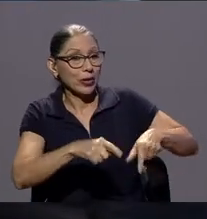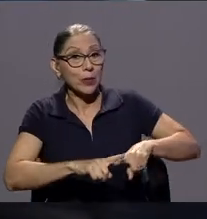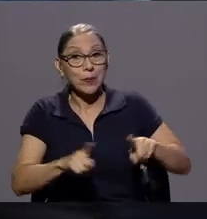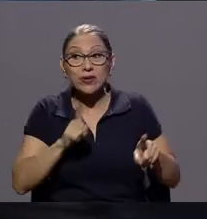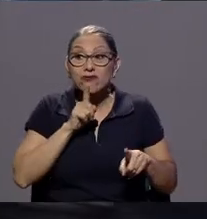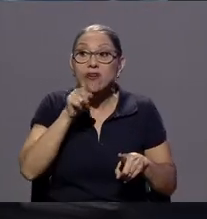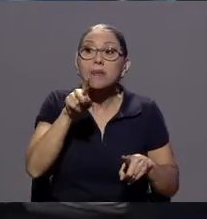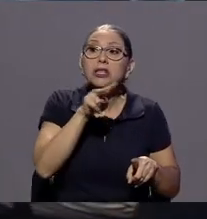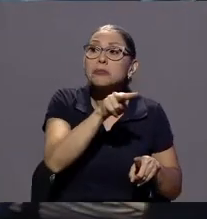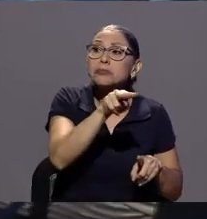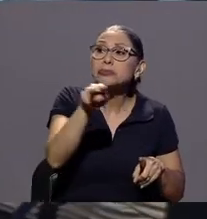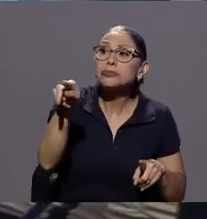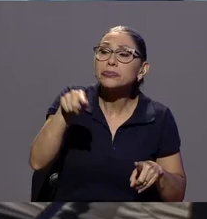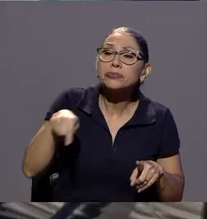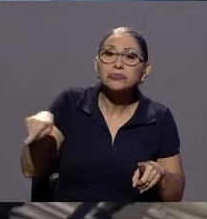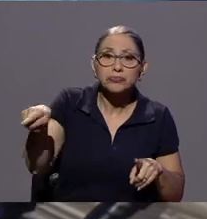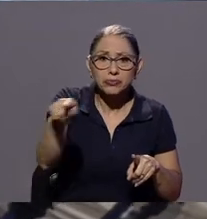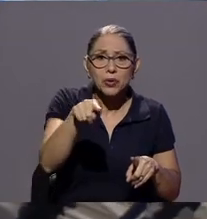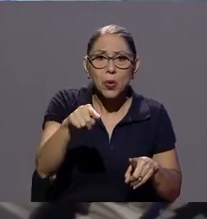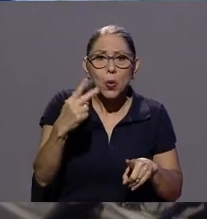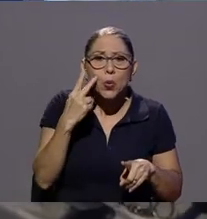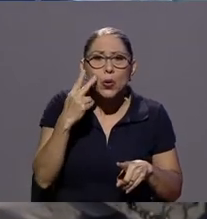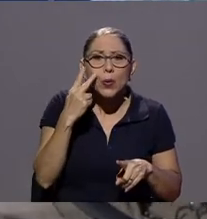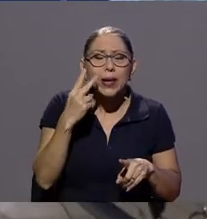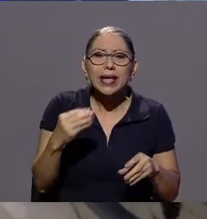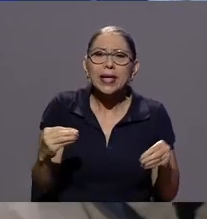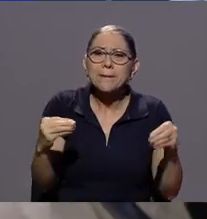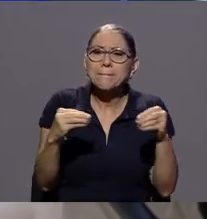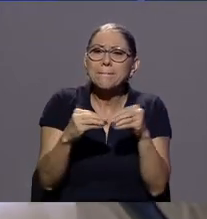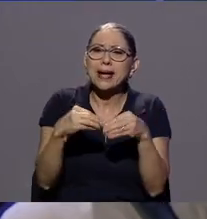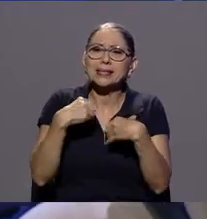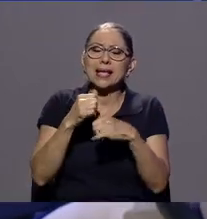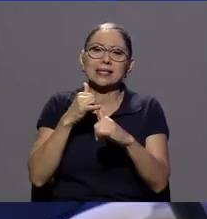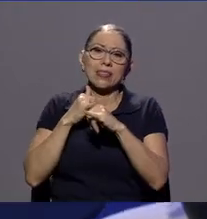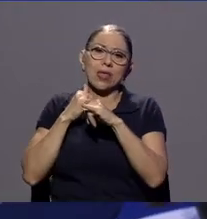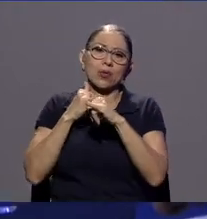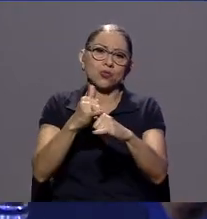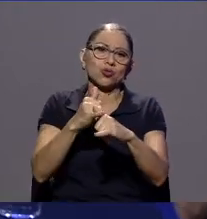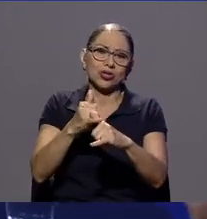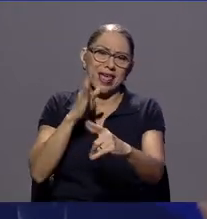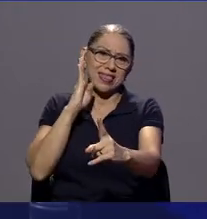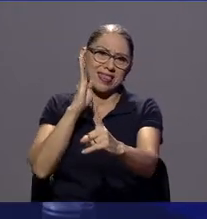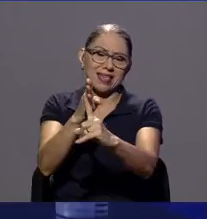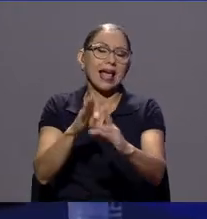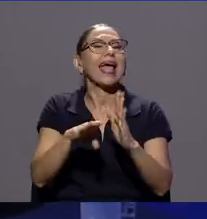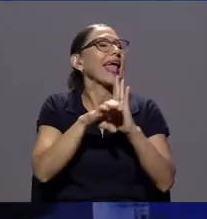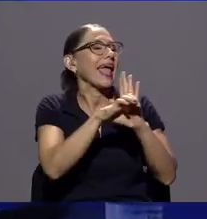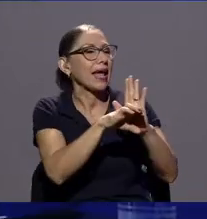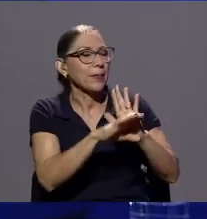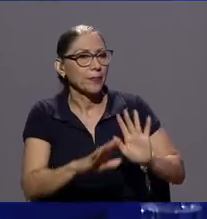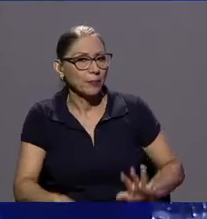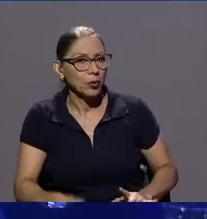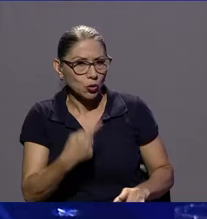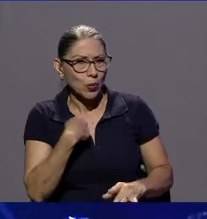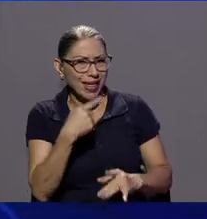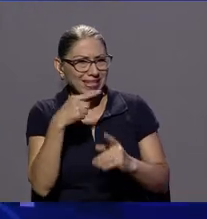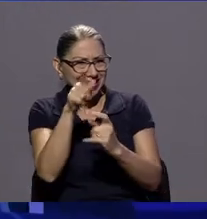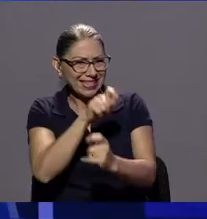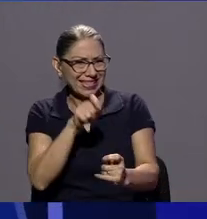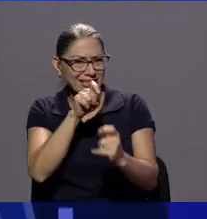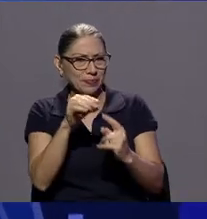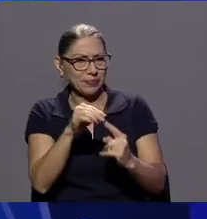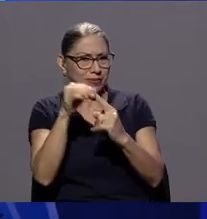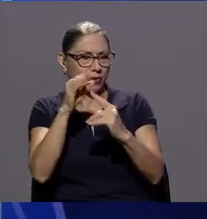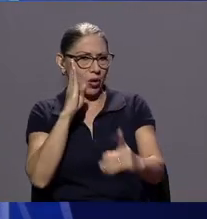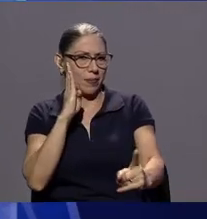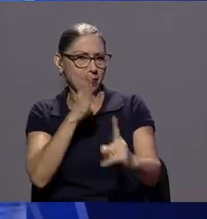uno ve más efectivo la denuncia directa le voy a poner un ejemplo concreto porque lo cité un día de eso en un